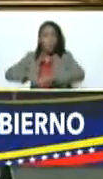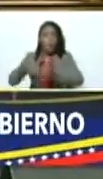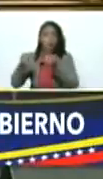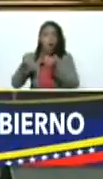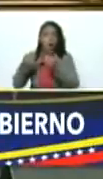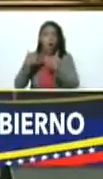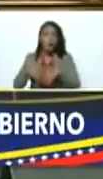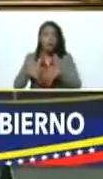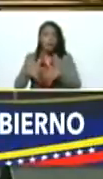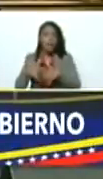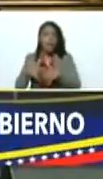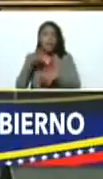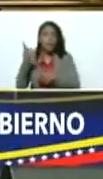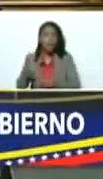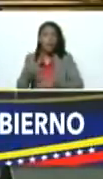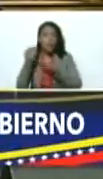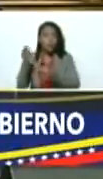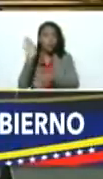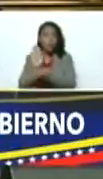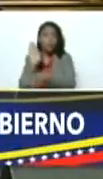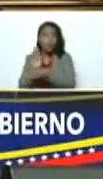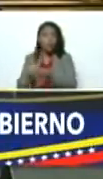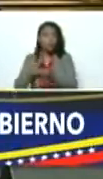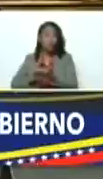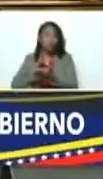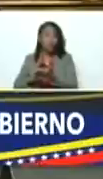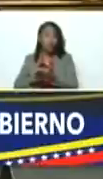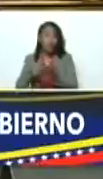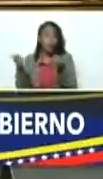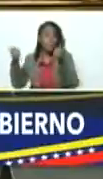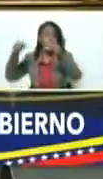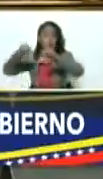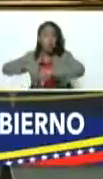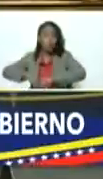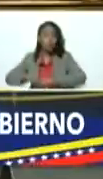se le entregaron a su custodia para su recuperación las quebraron